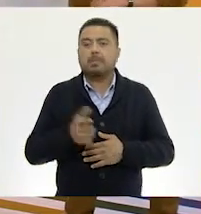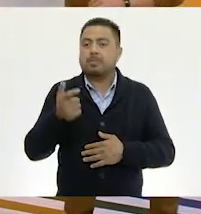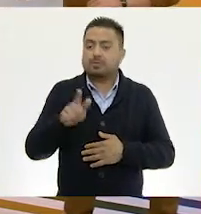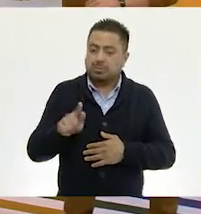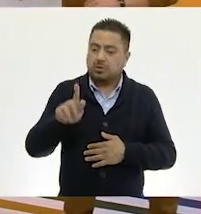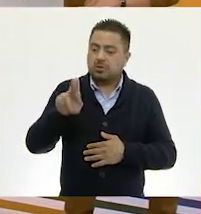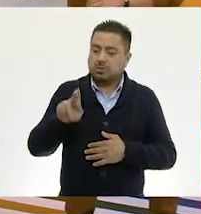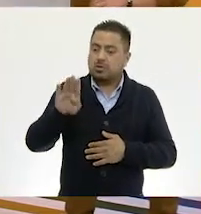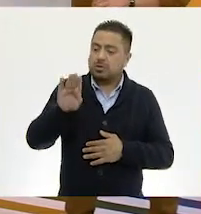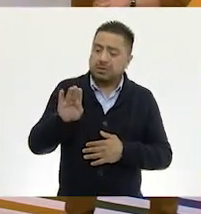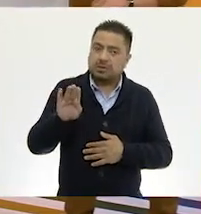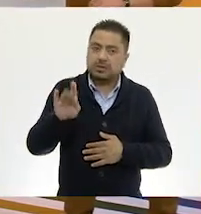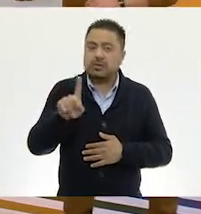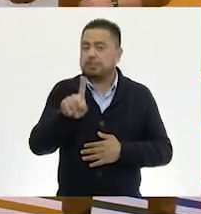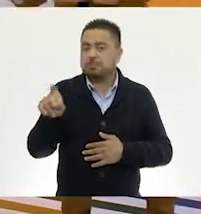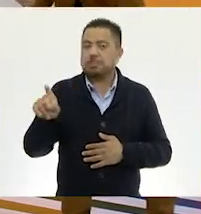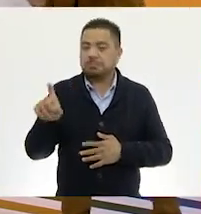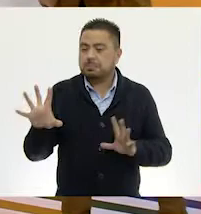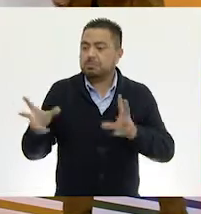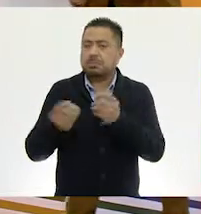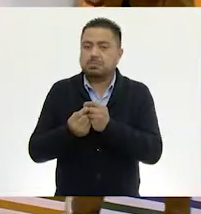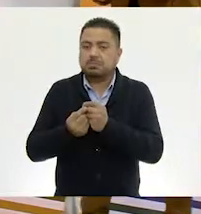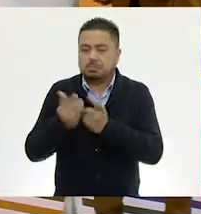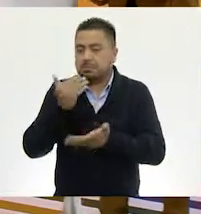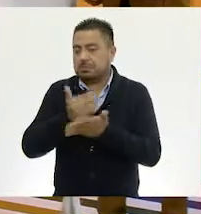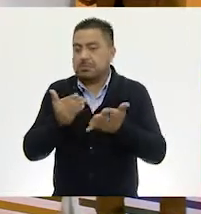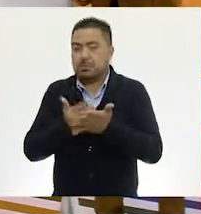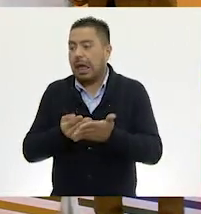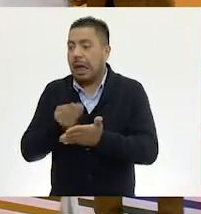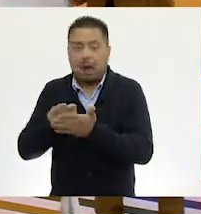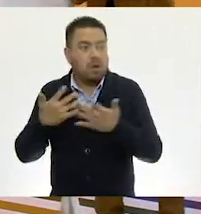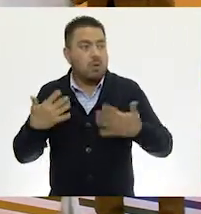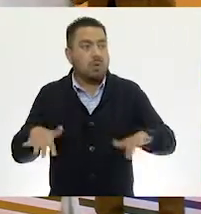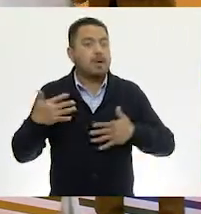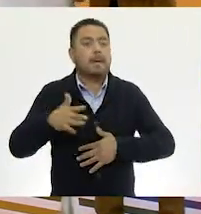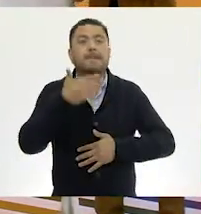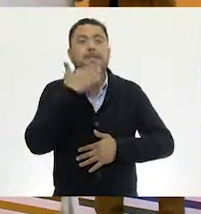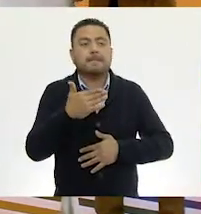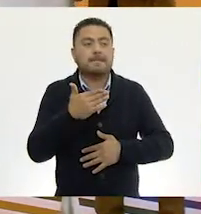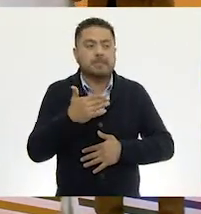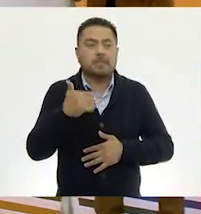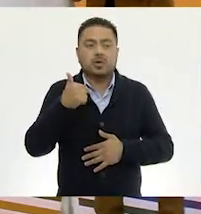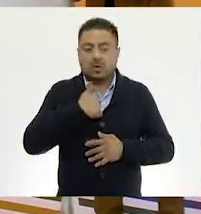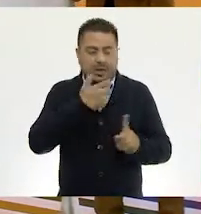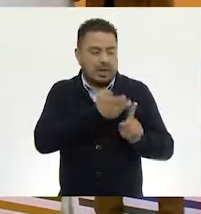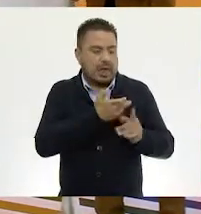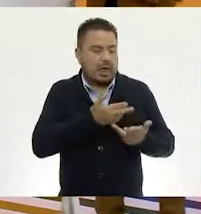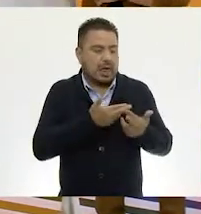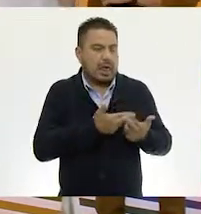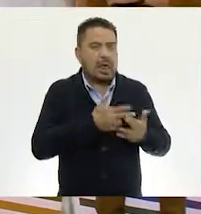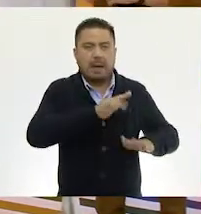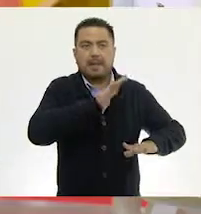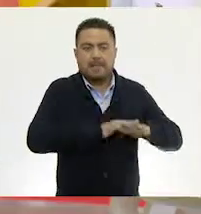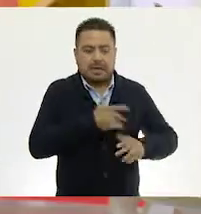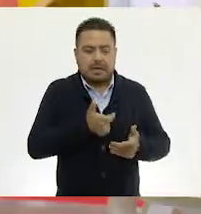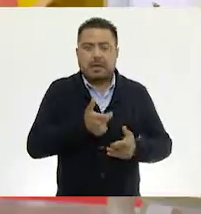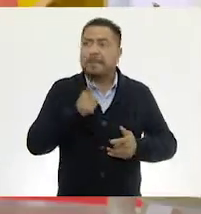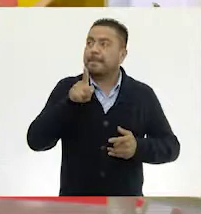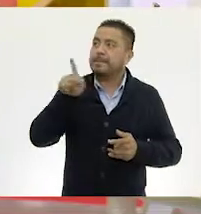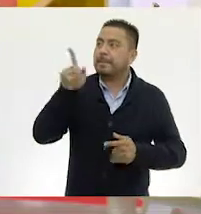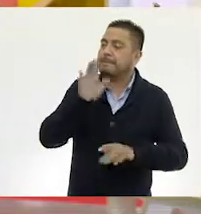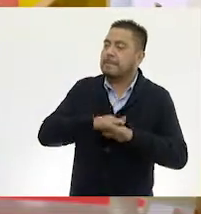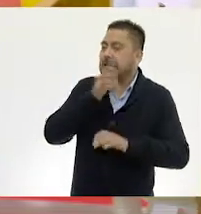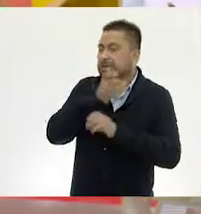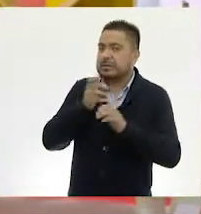Ochenta. Noventa. Y cien. Oh. Muy bien. Yo ya tengo aquí más dinero, pero tú tienes más productos.